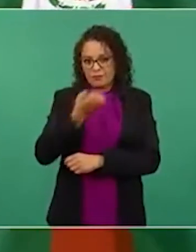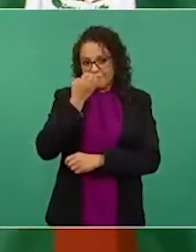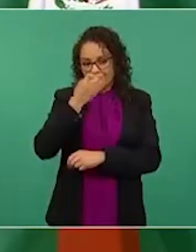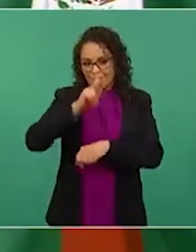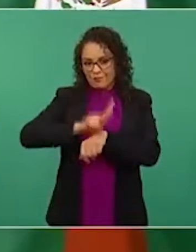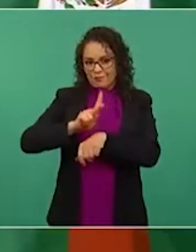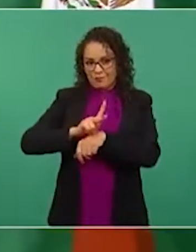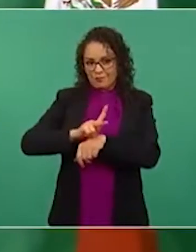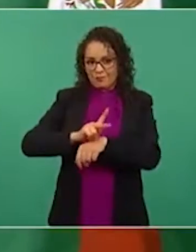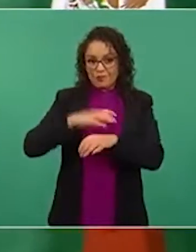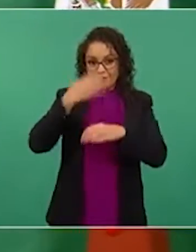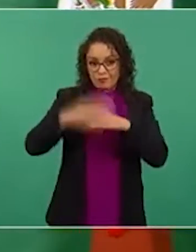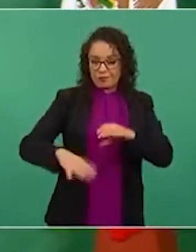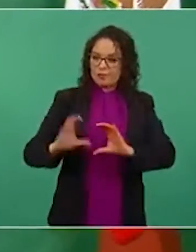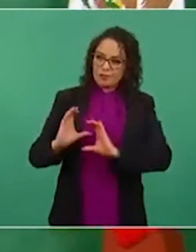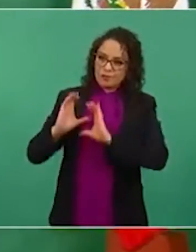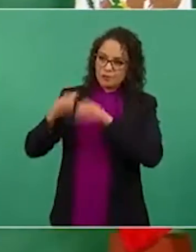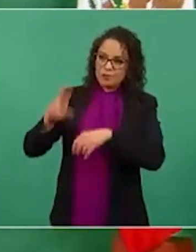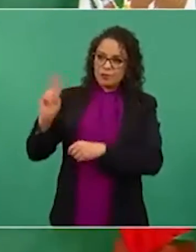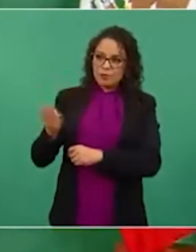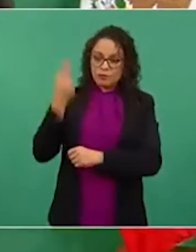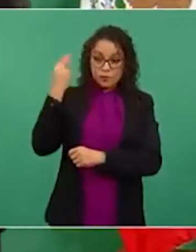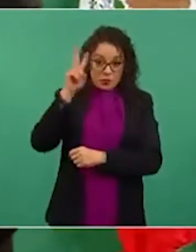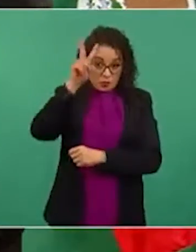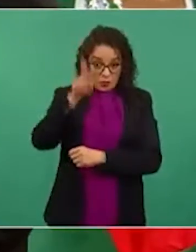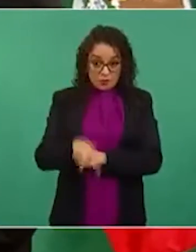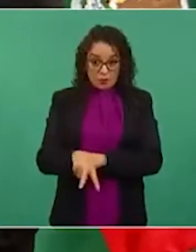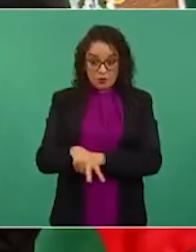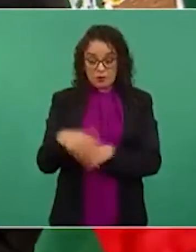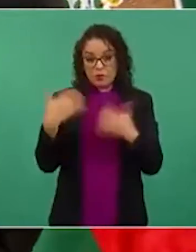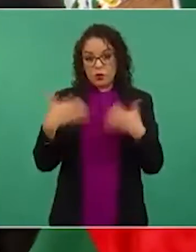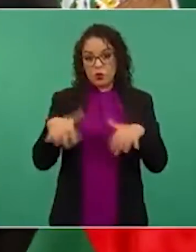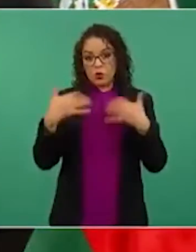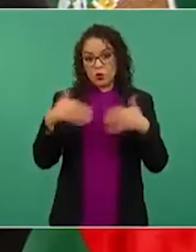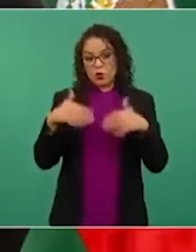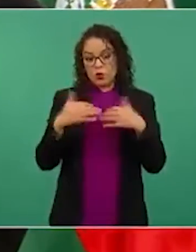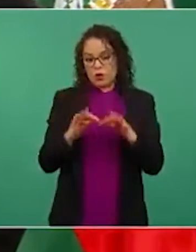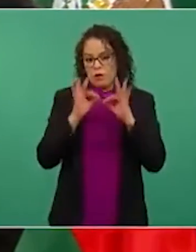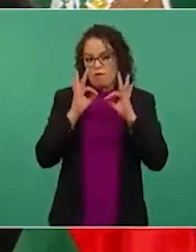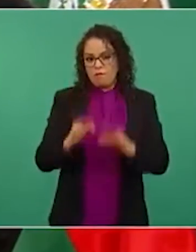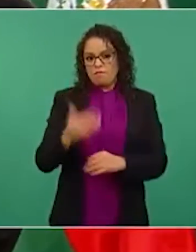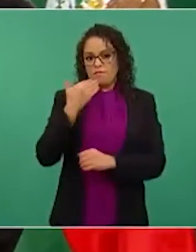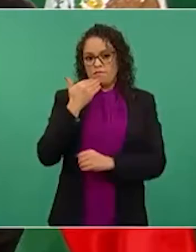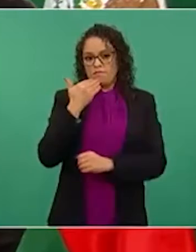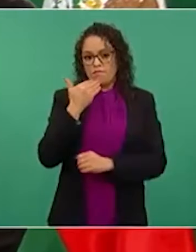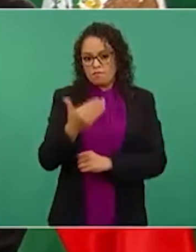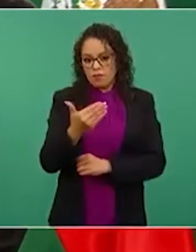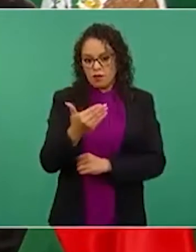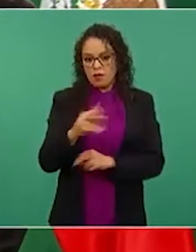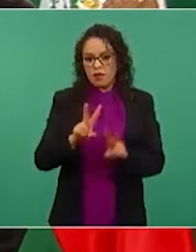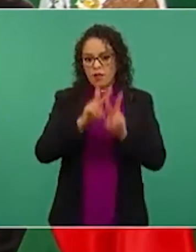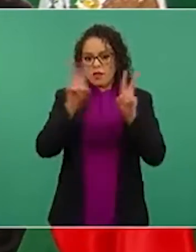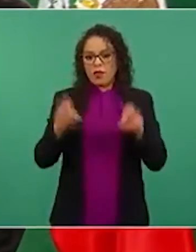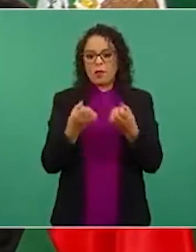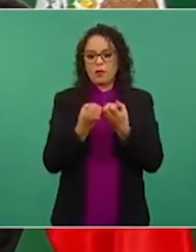que traen una muy buena formación en lo social,